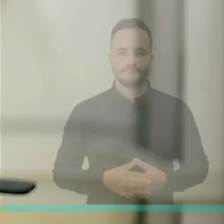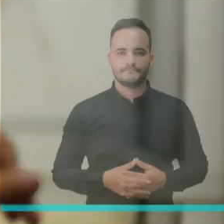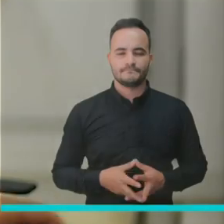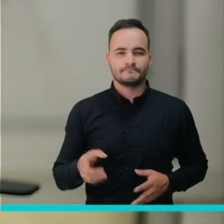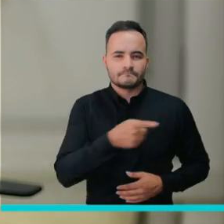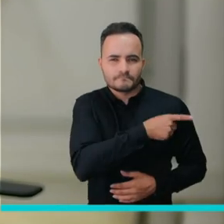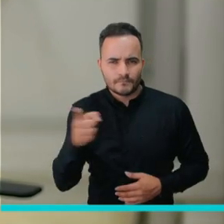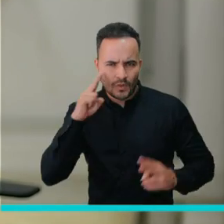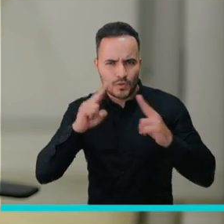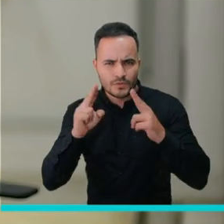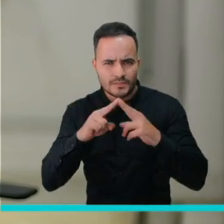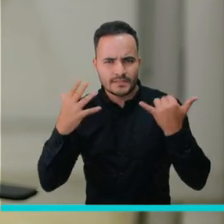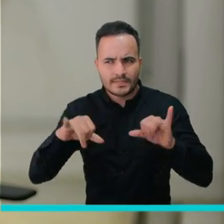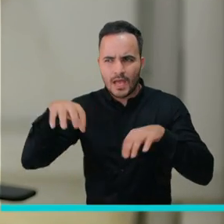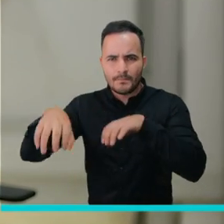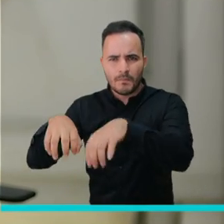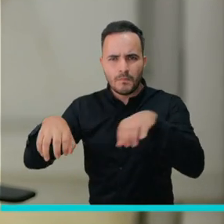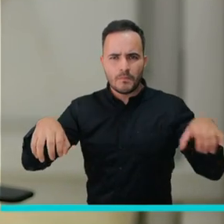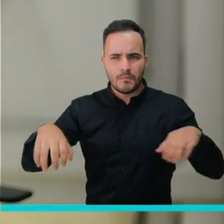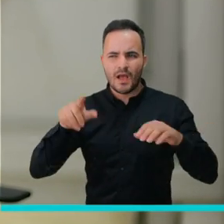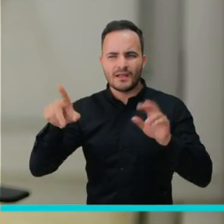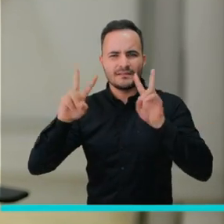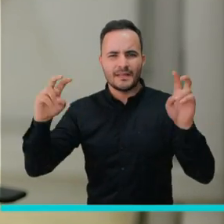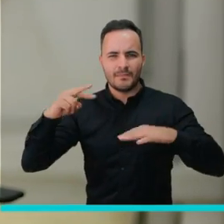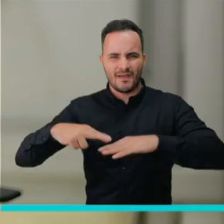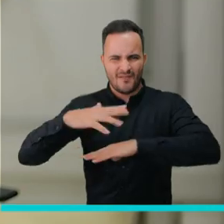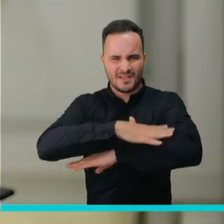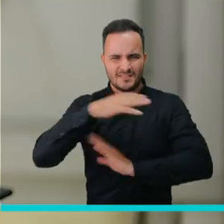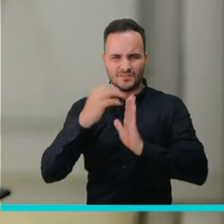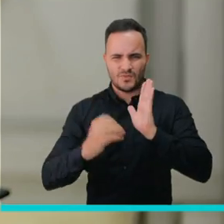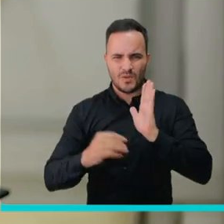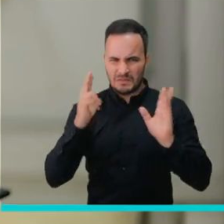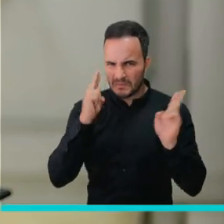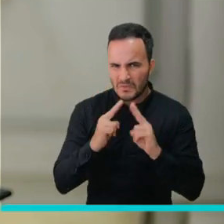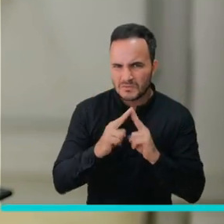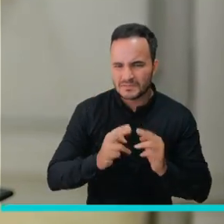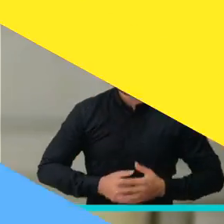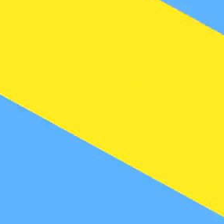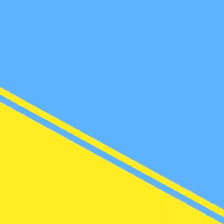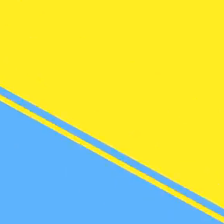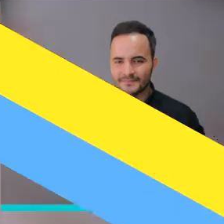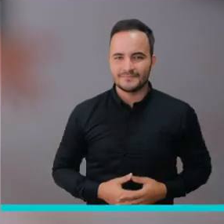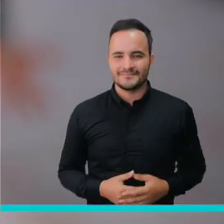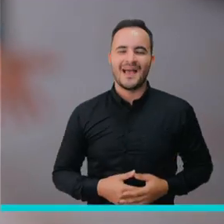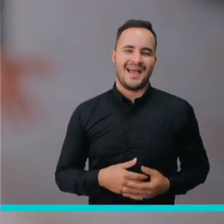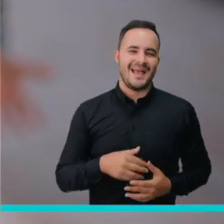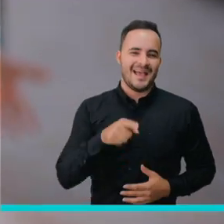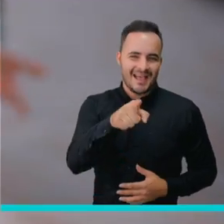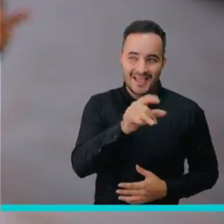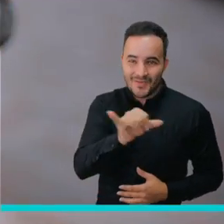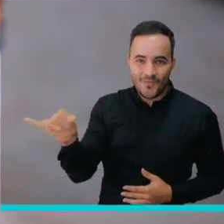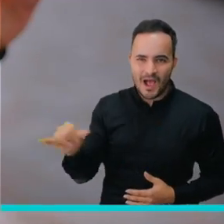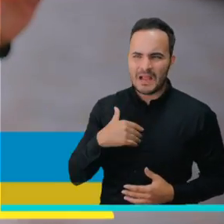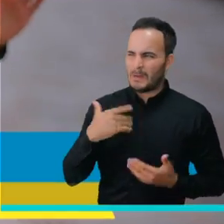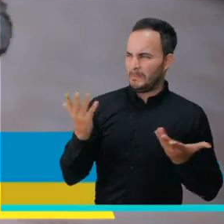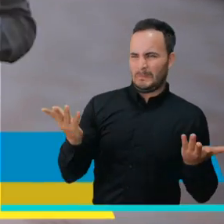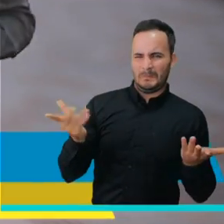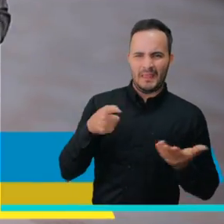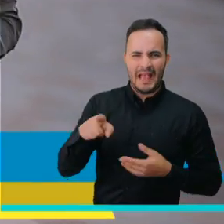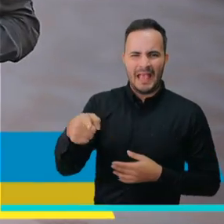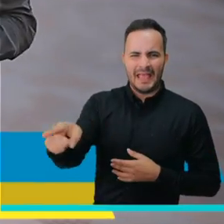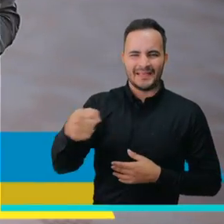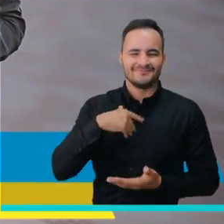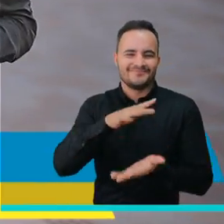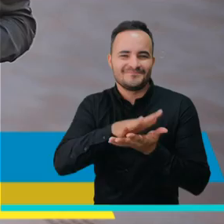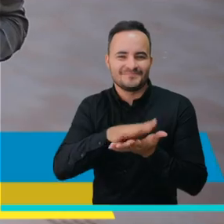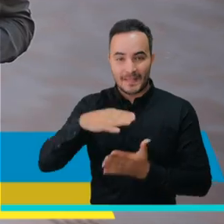¿Ustedes han escuchado sobre los centros del Valle del Sol? ¿Qué será eso? Si ustedes tampoco conocen en qué consisten